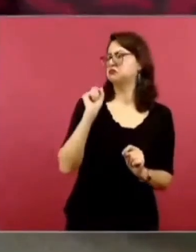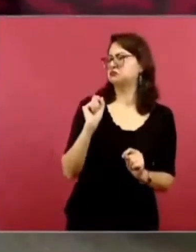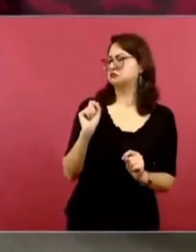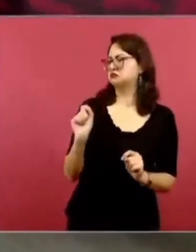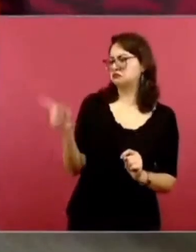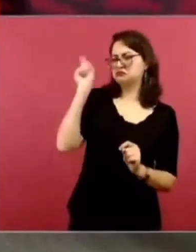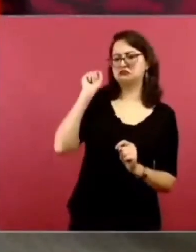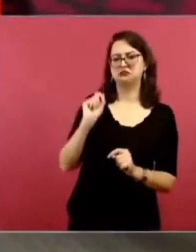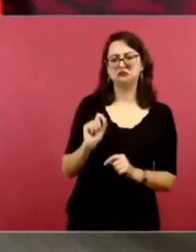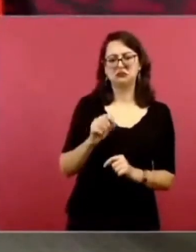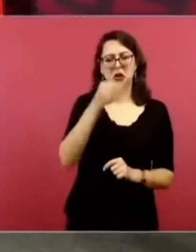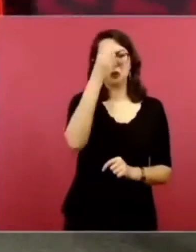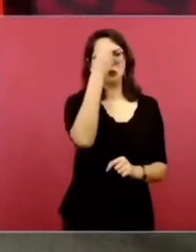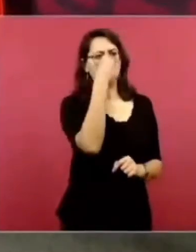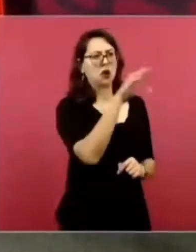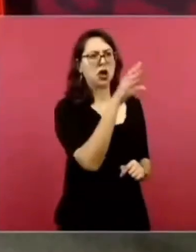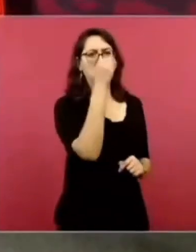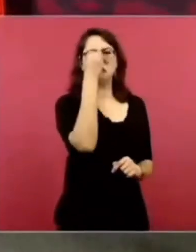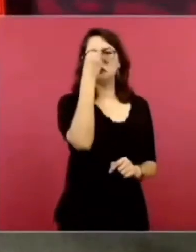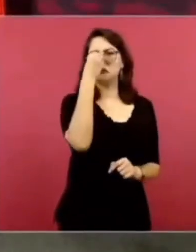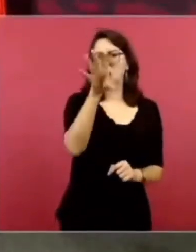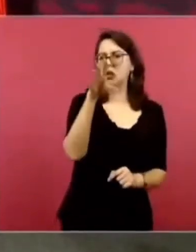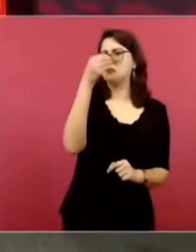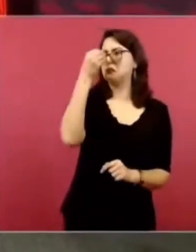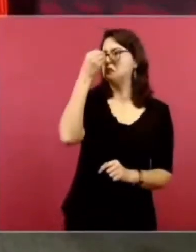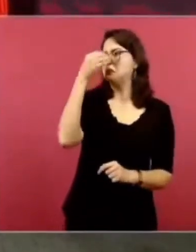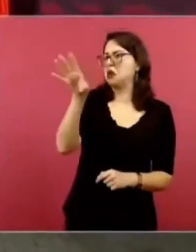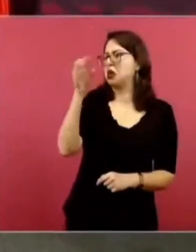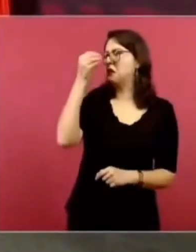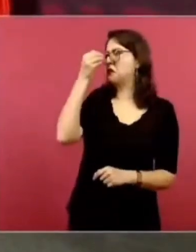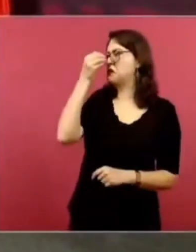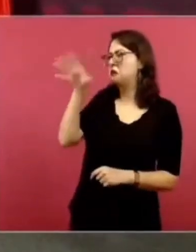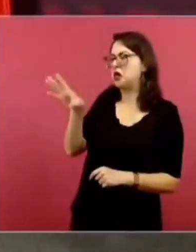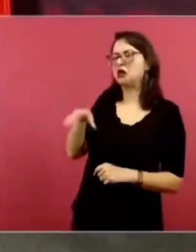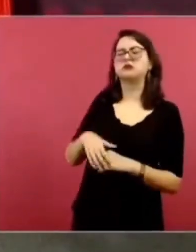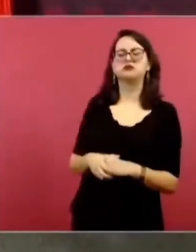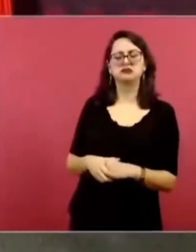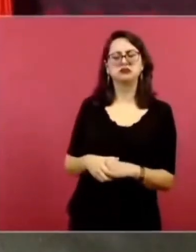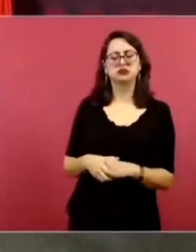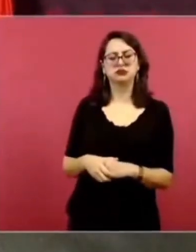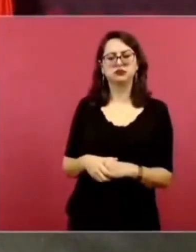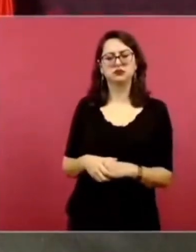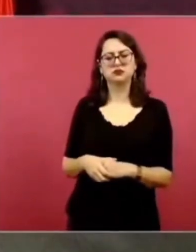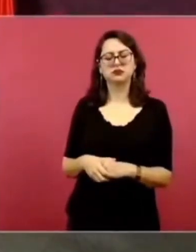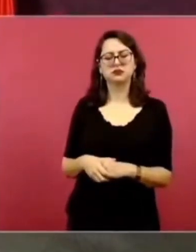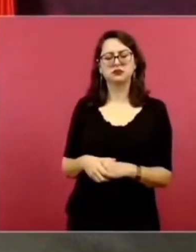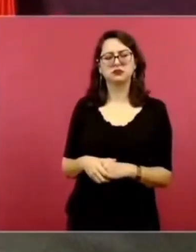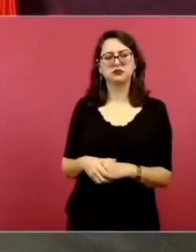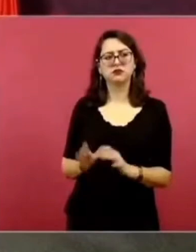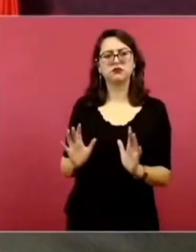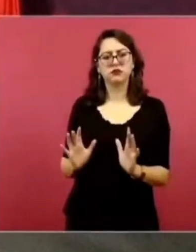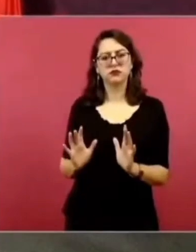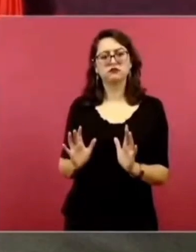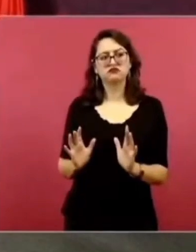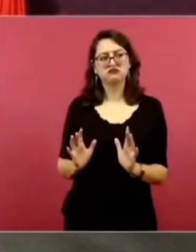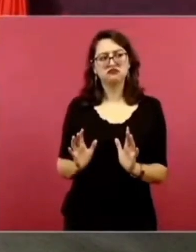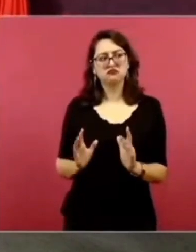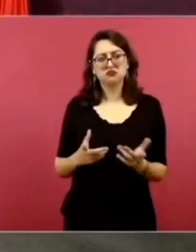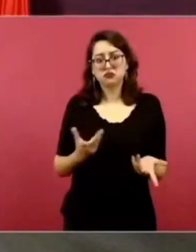la Ciudad de México, la Procuraduría de la Ciudad de México, o en otras